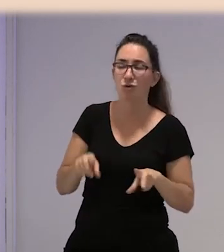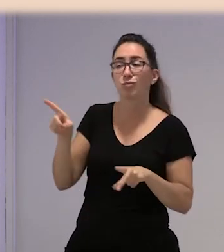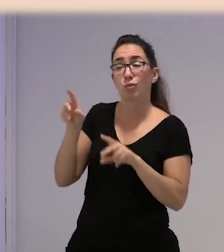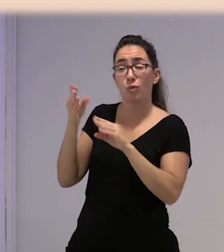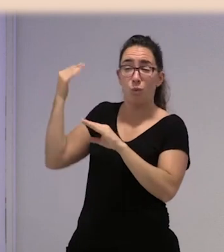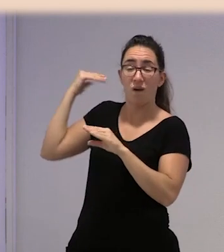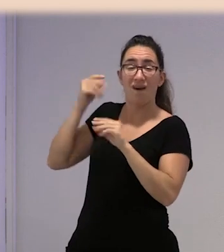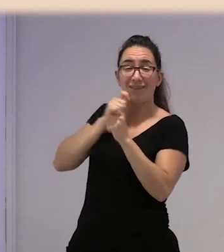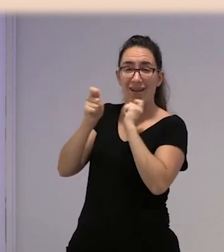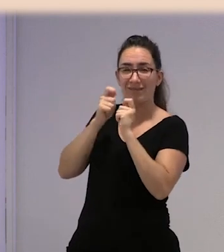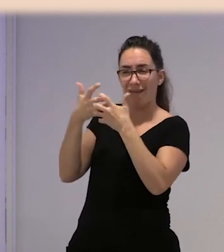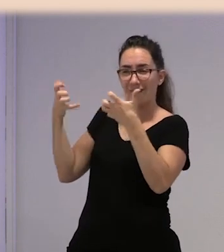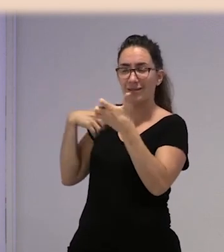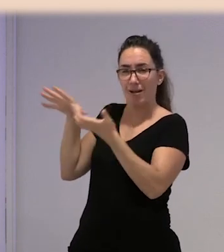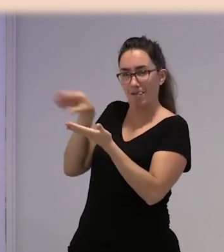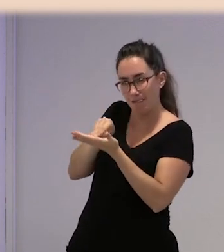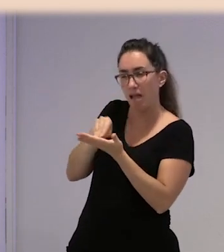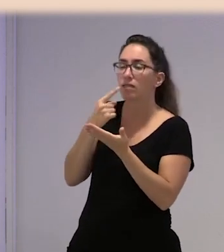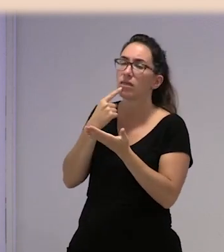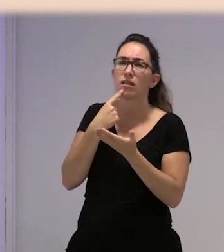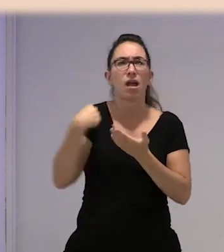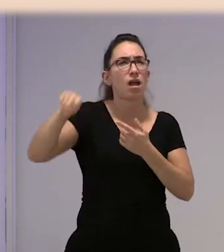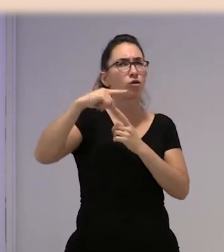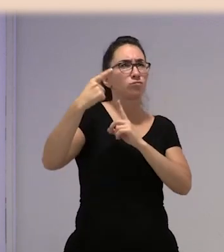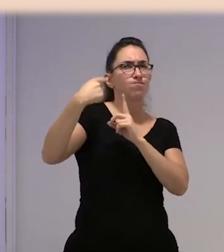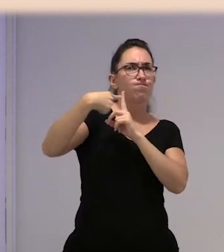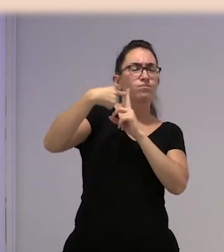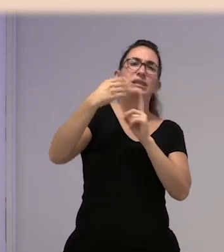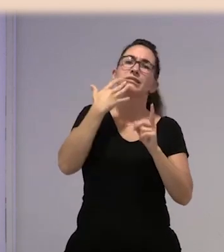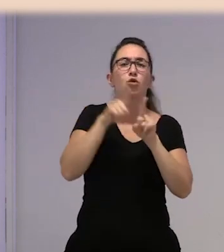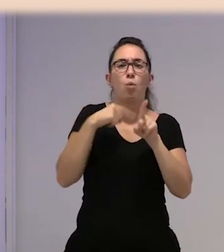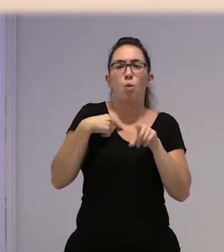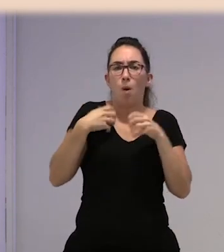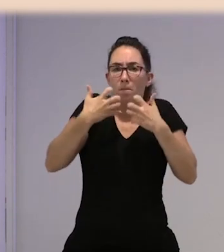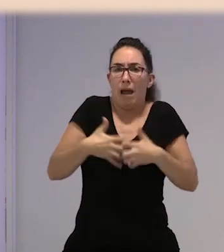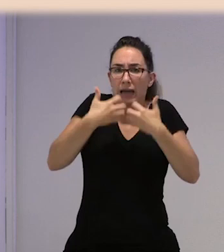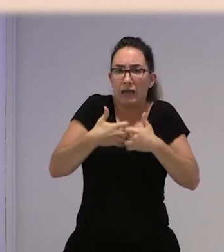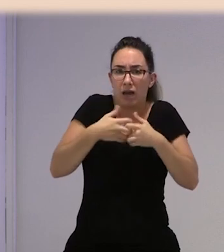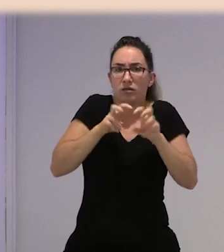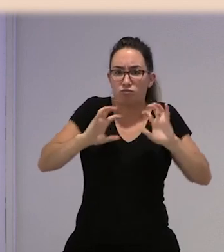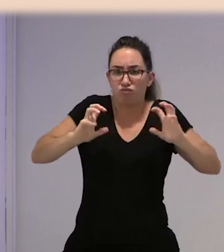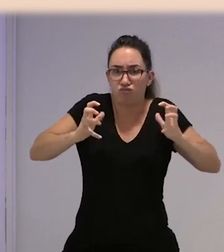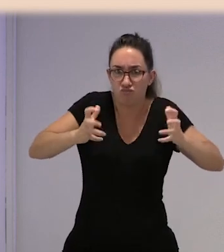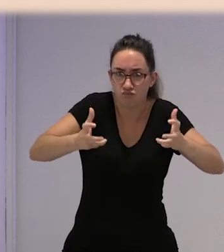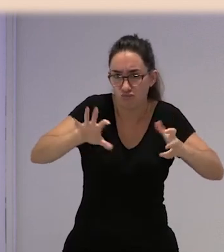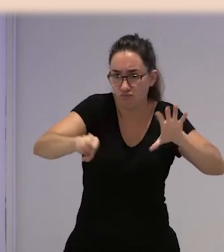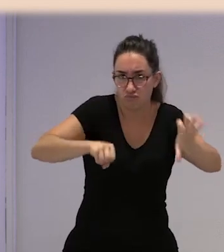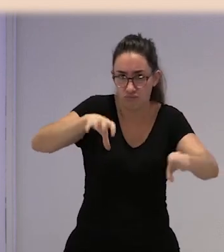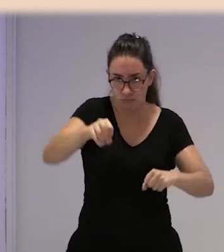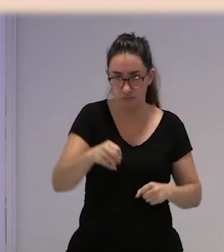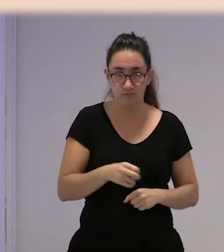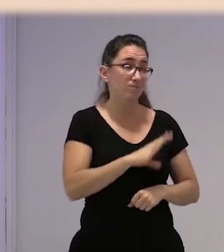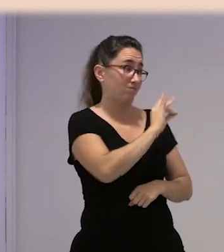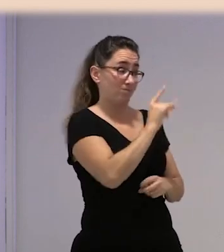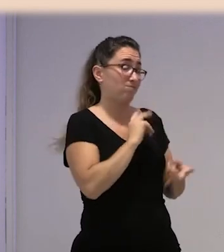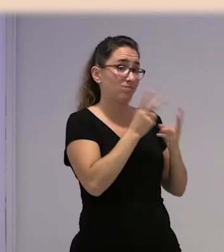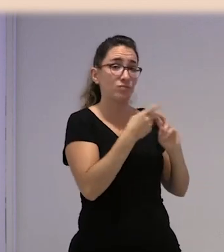leí en la que decías... Nos tratan como si fuéramos máquinas de cosechar. Sí, porque digo siempre esa